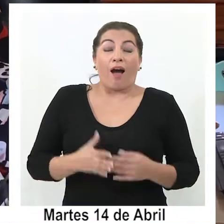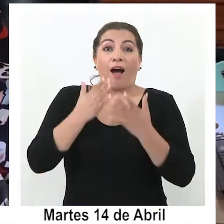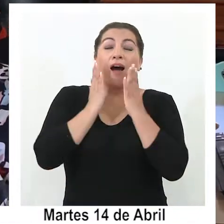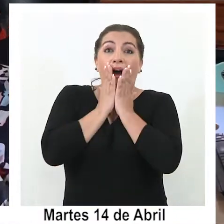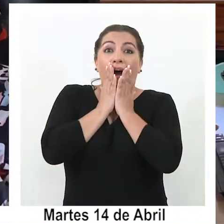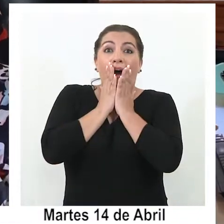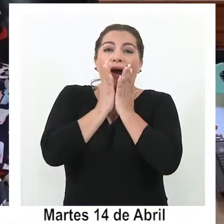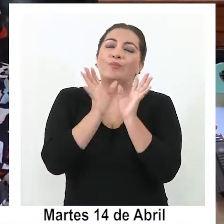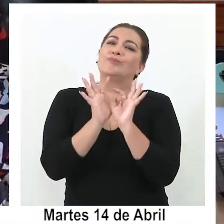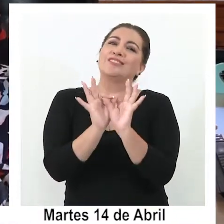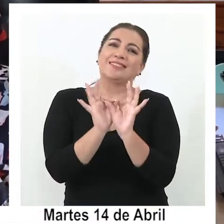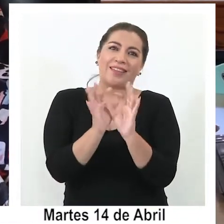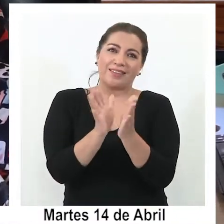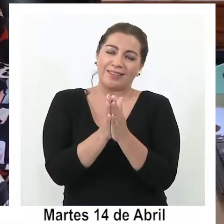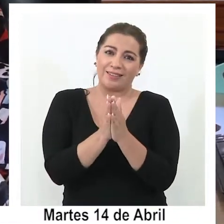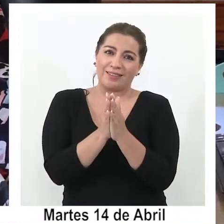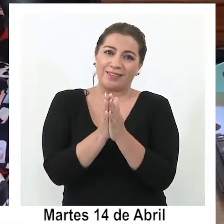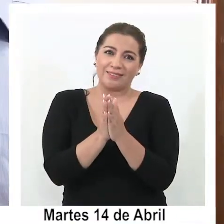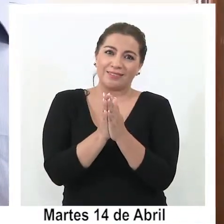muchas gracias.